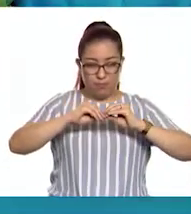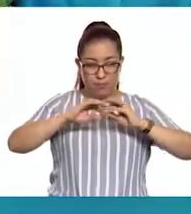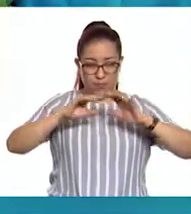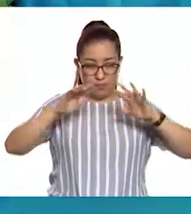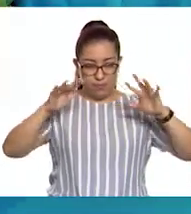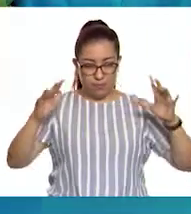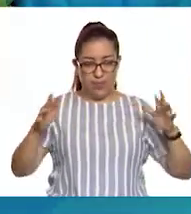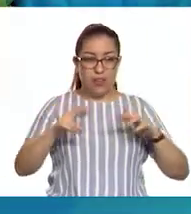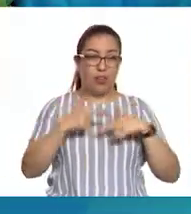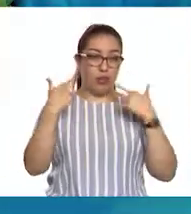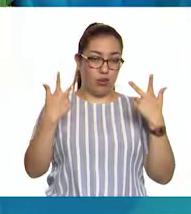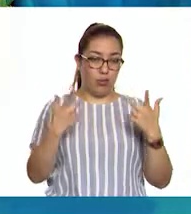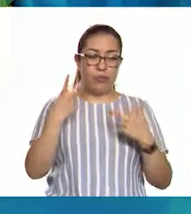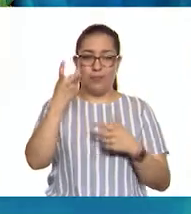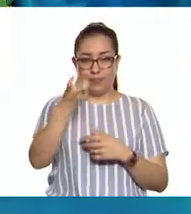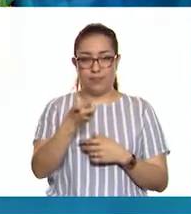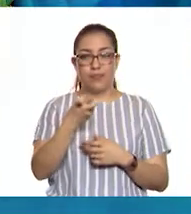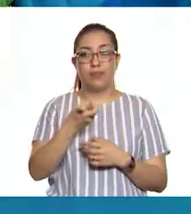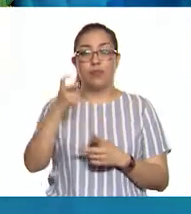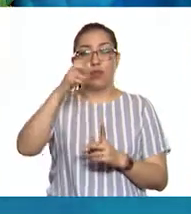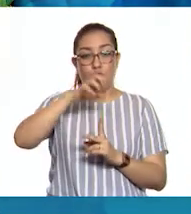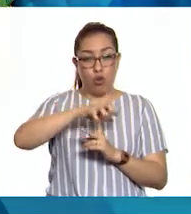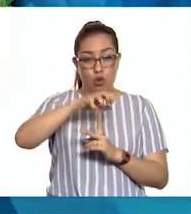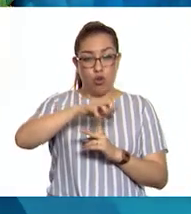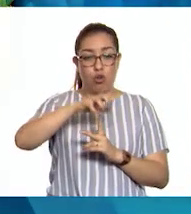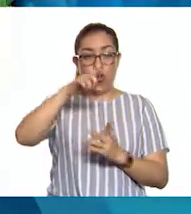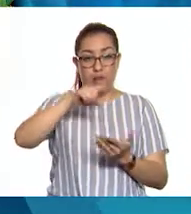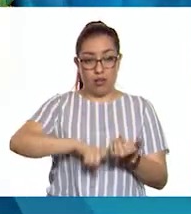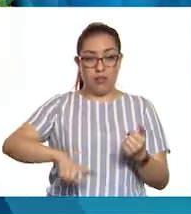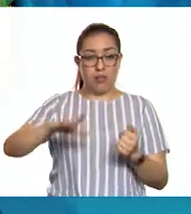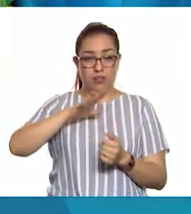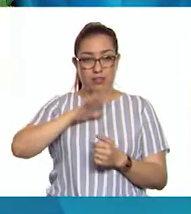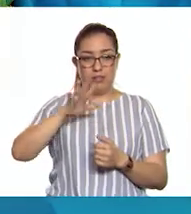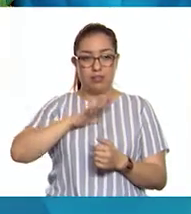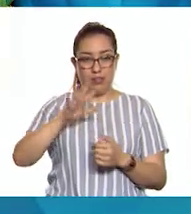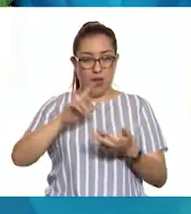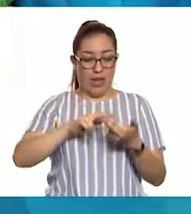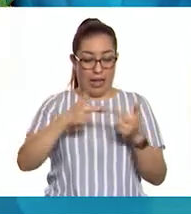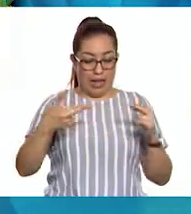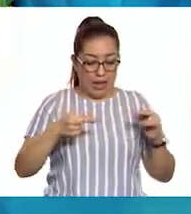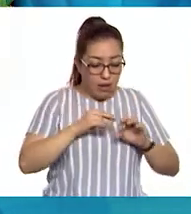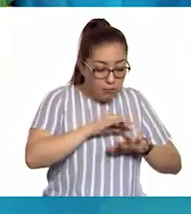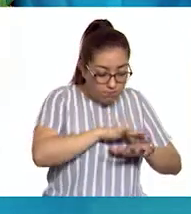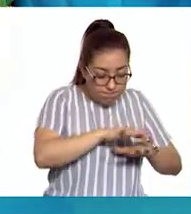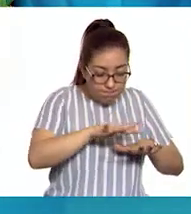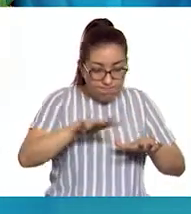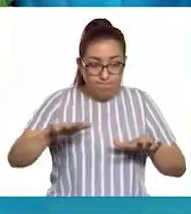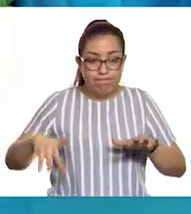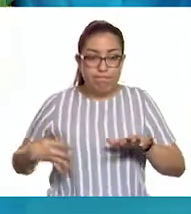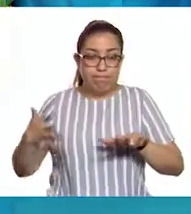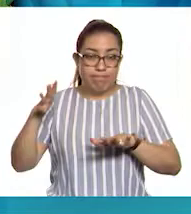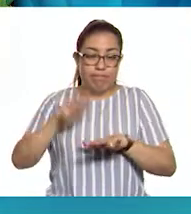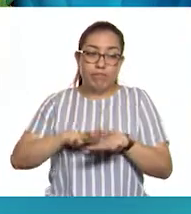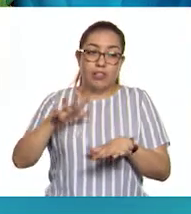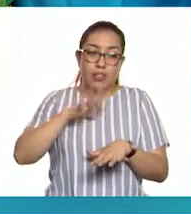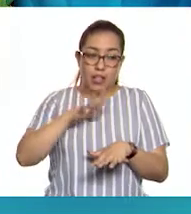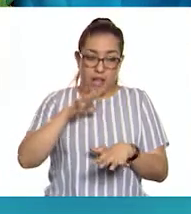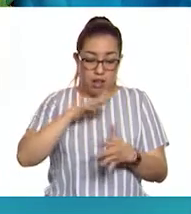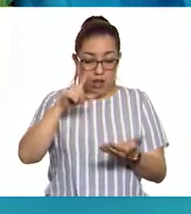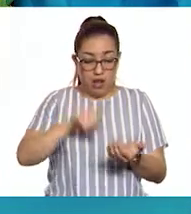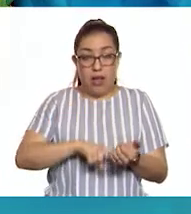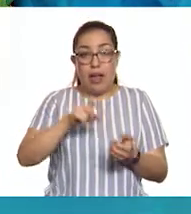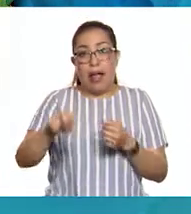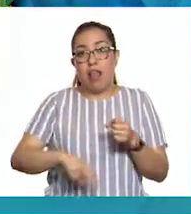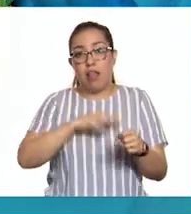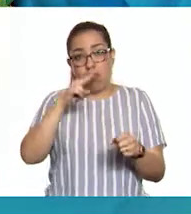Los hongos con sus hifas y micelios absorben los nutrimentos de la materia orgánica en descomposición,